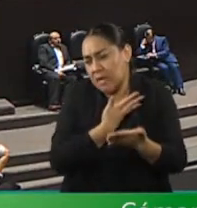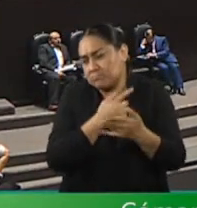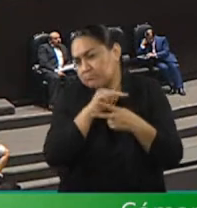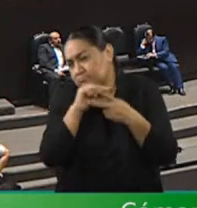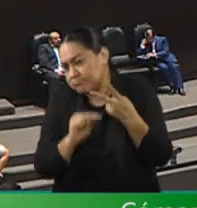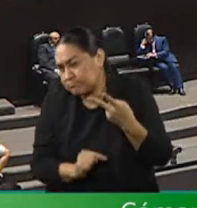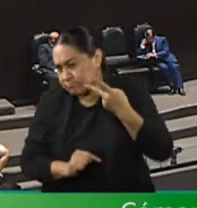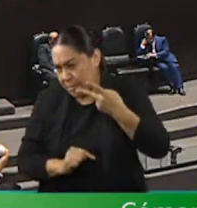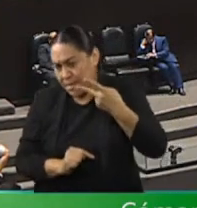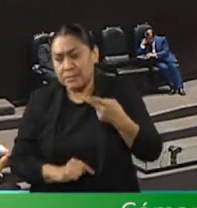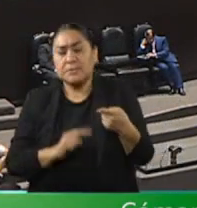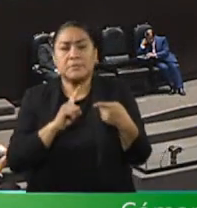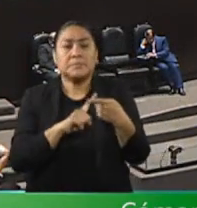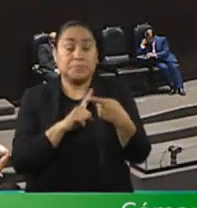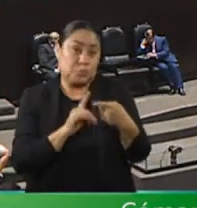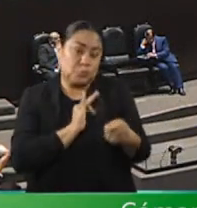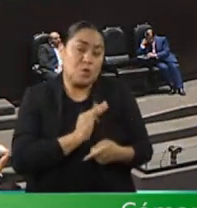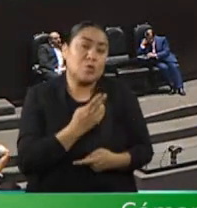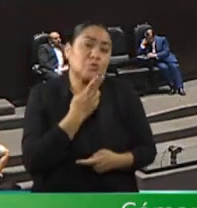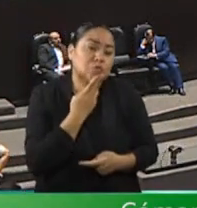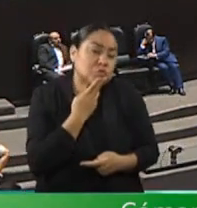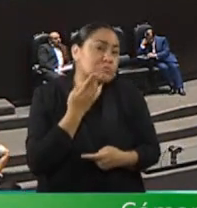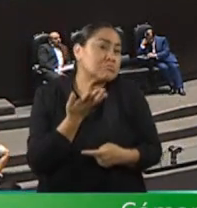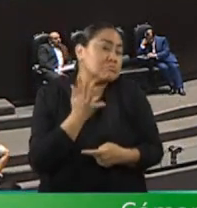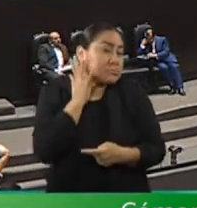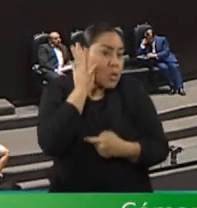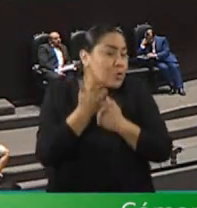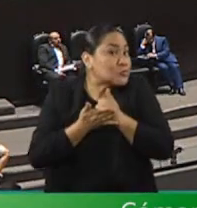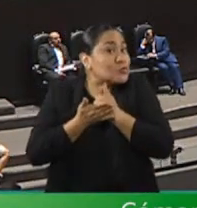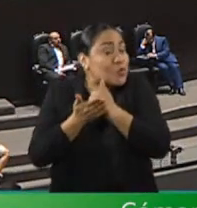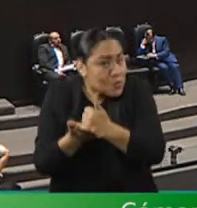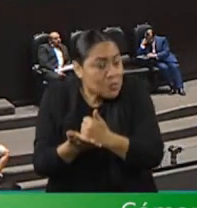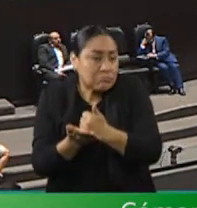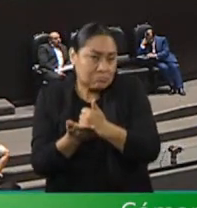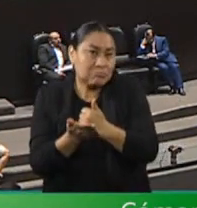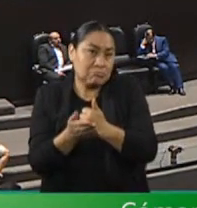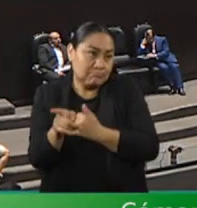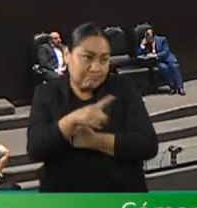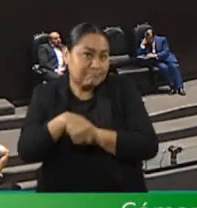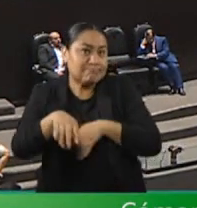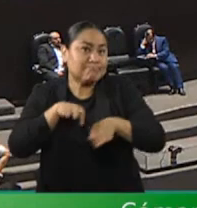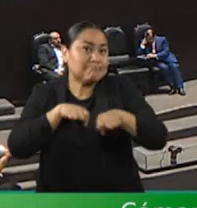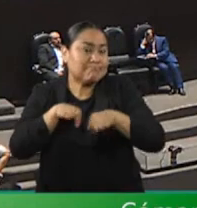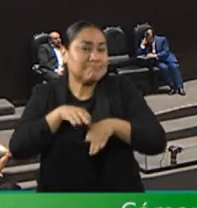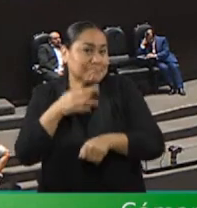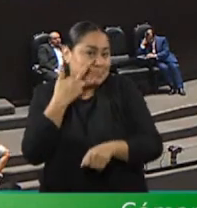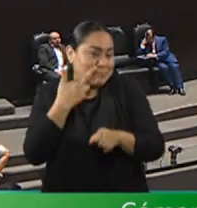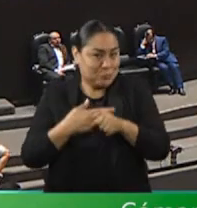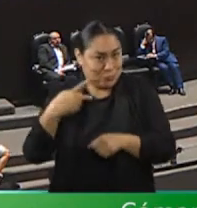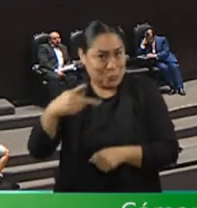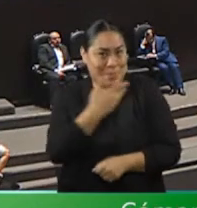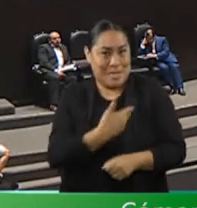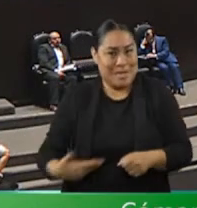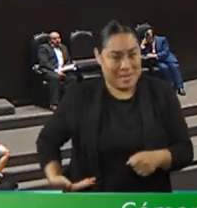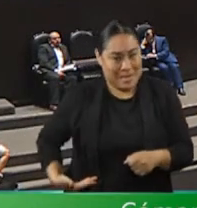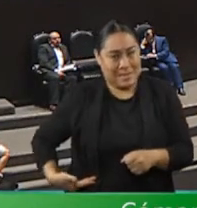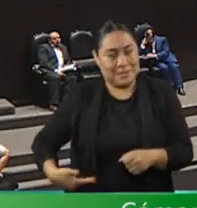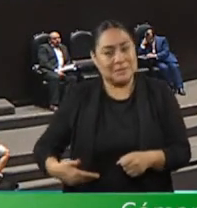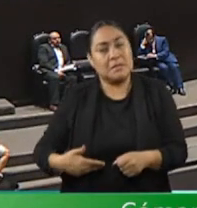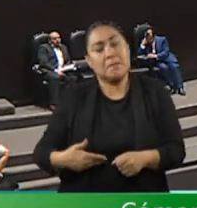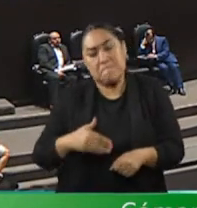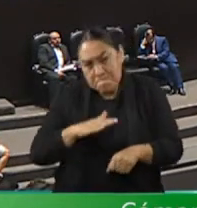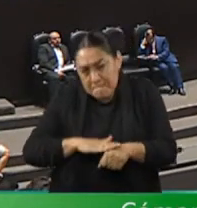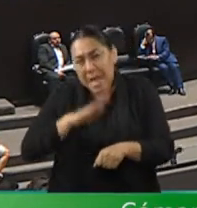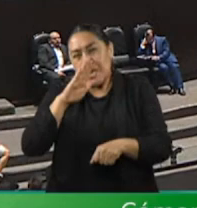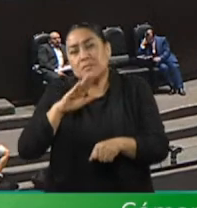Por un lado, contribuir, ayudar a que se cumpla este compromiso de la presidenta de la República de tener más